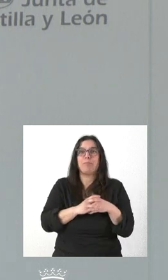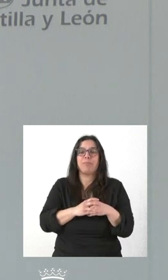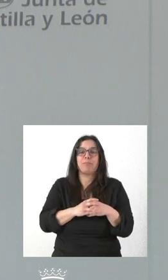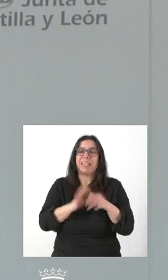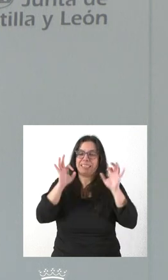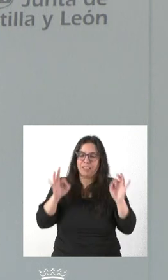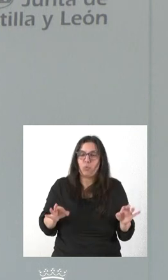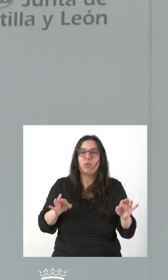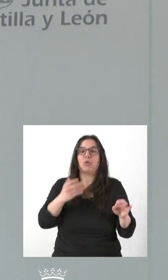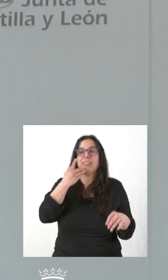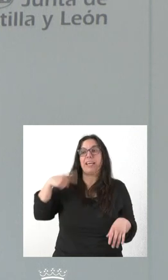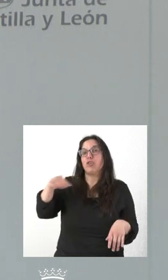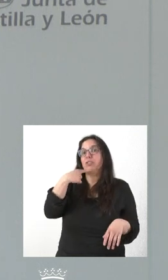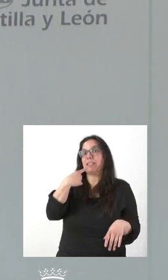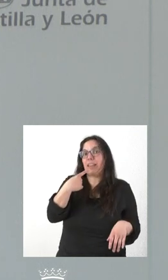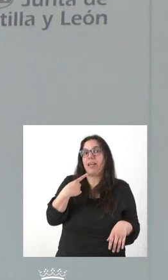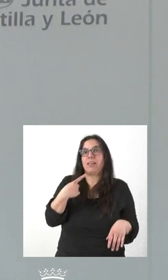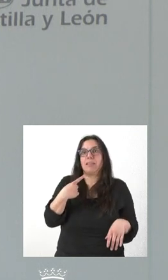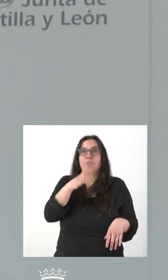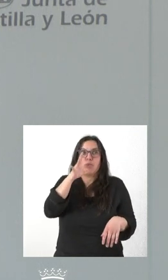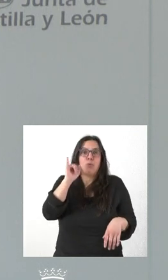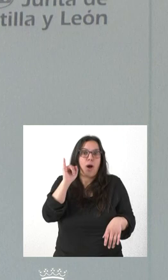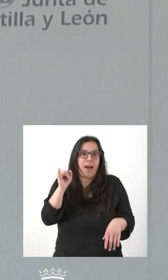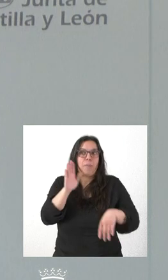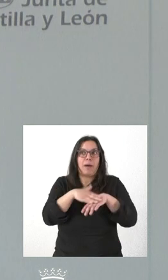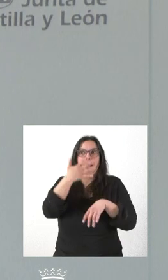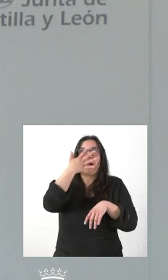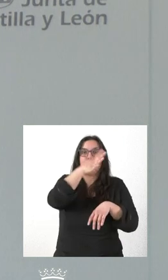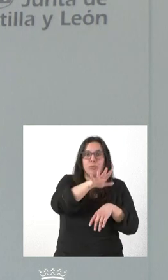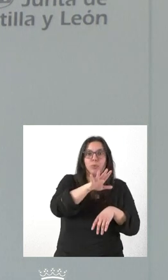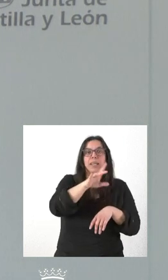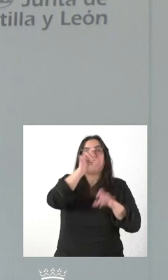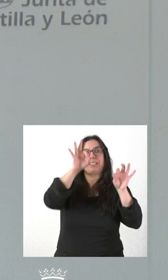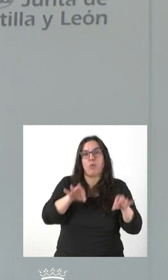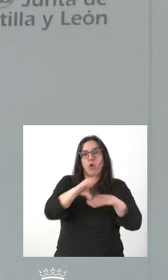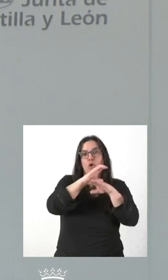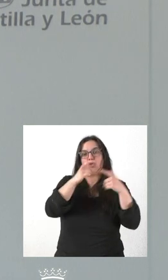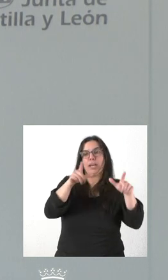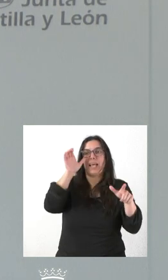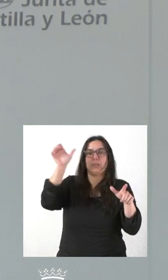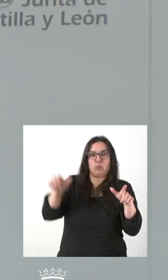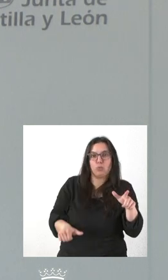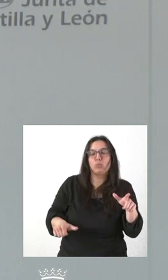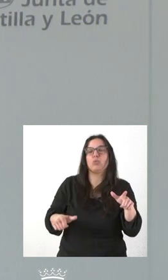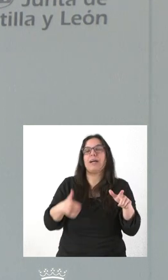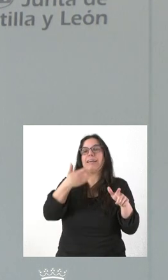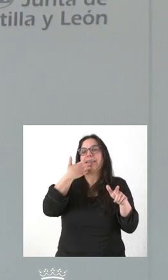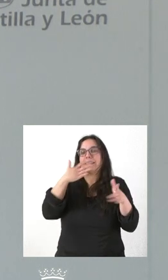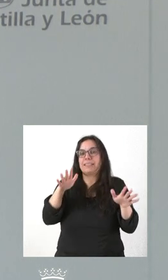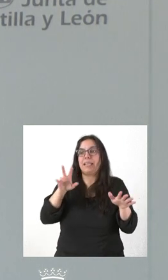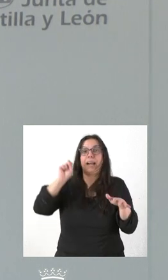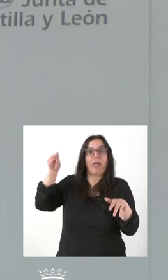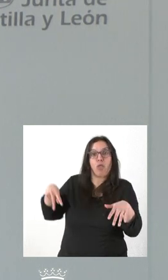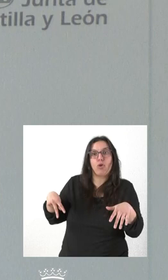Seguro que, si lo han dicho, pues tendrán sus motivos para decirlos y la Administración, pues lógicamente, les escucharemos. Y si en alguna medida tienen razón,